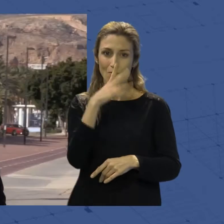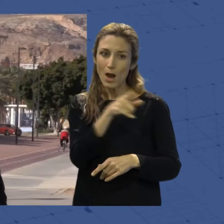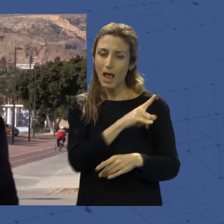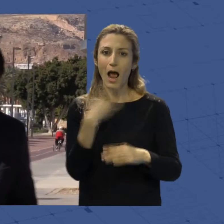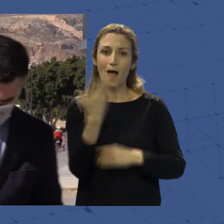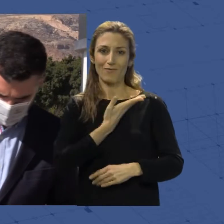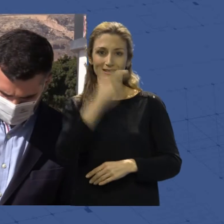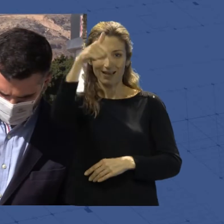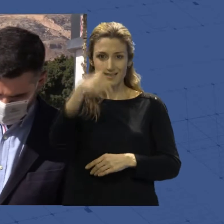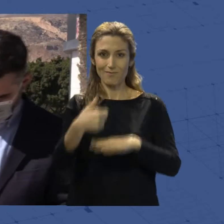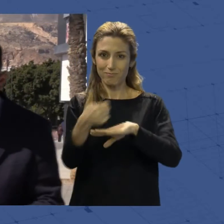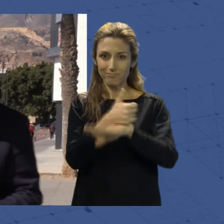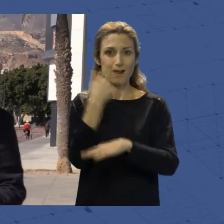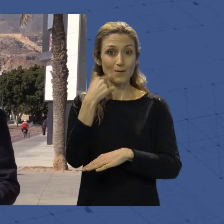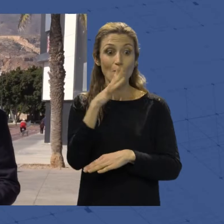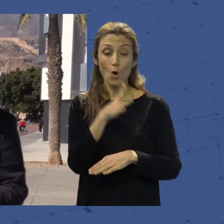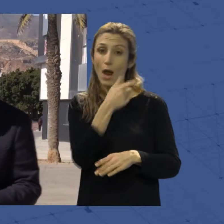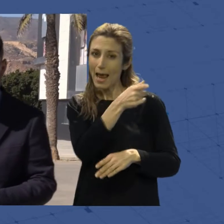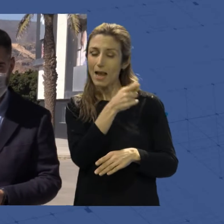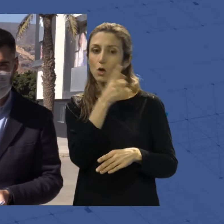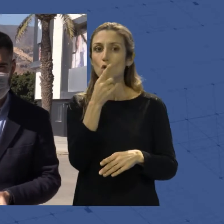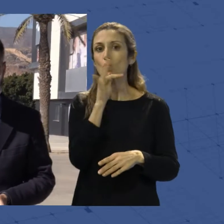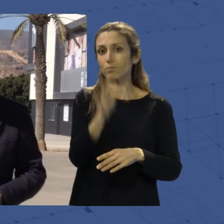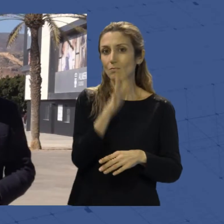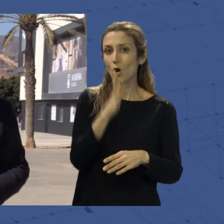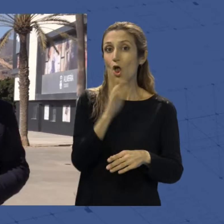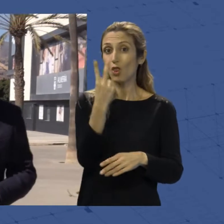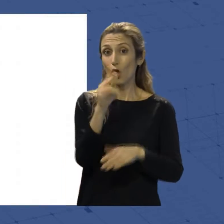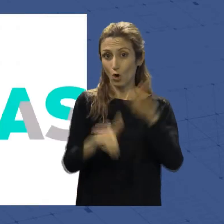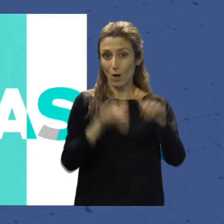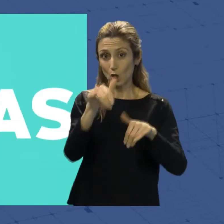ayuntamiento está pendiente de dos convocatorias para la obtención de fondos.